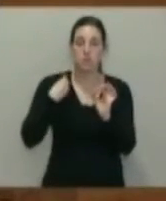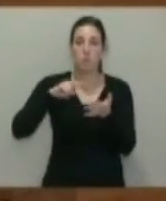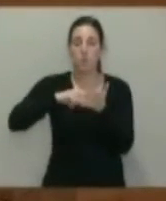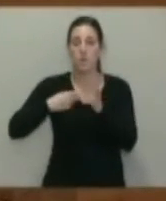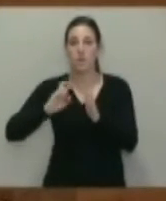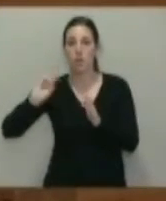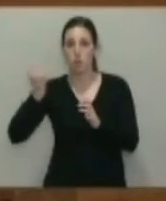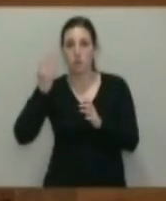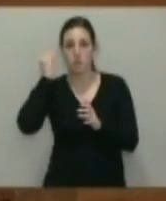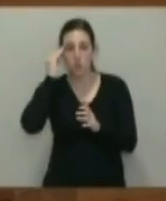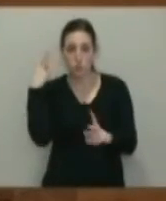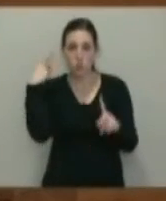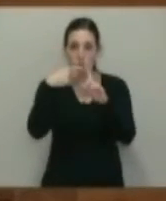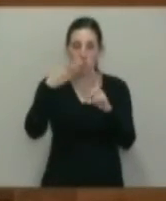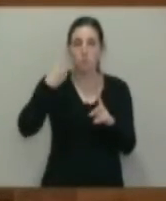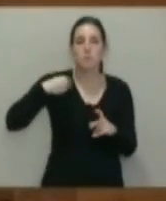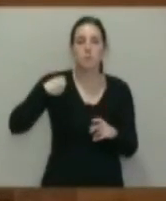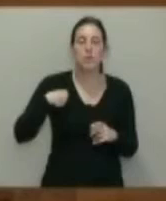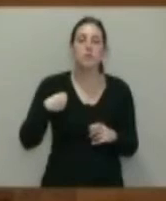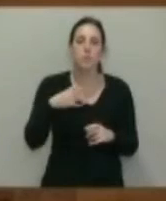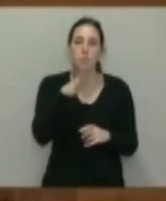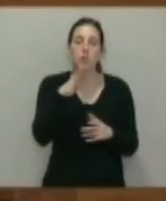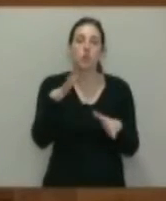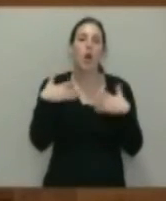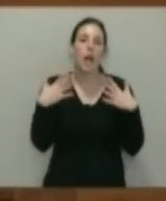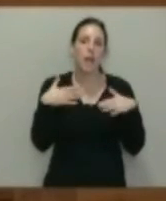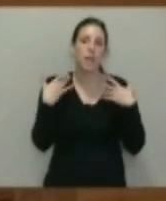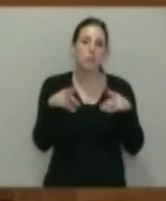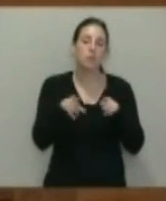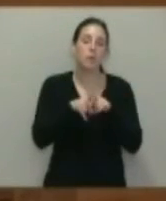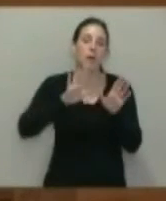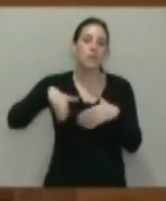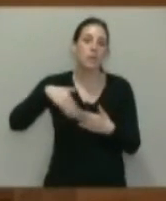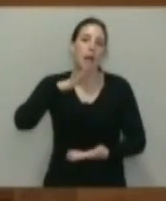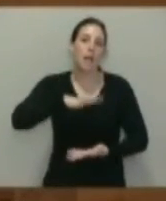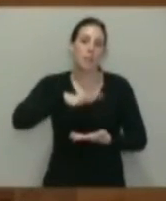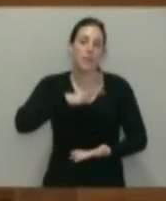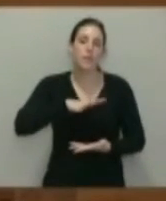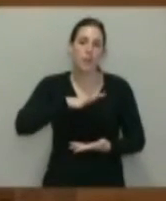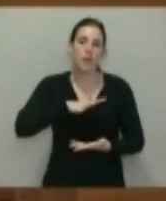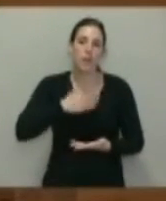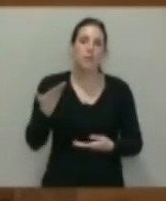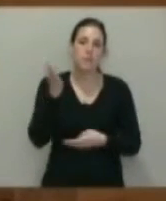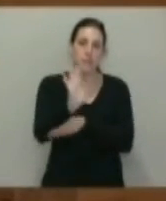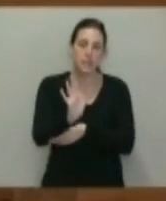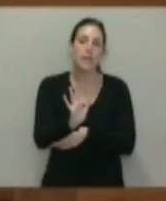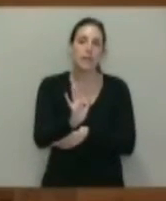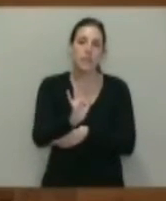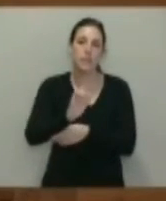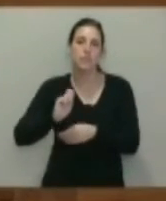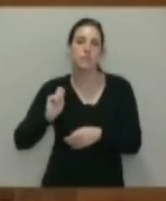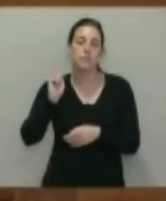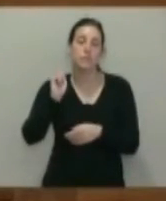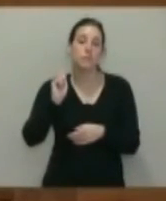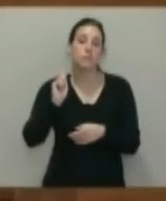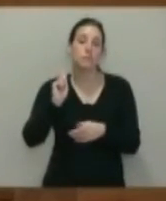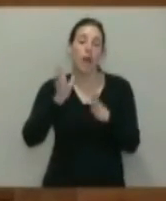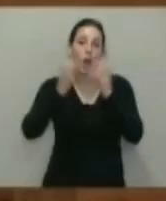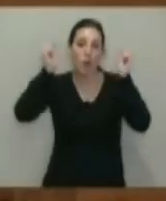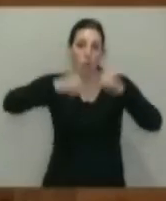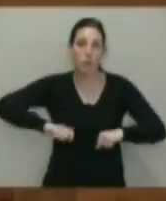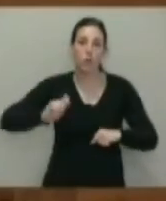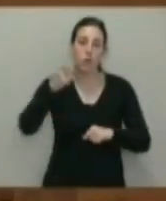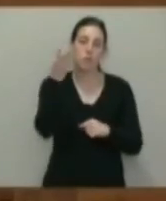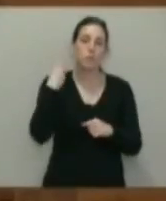enmiendas y nos alegramos de que hayamos sido capaces de transaccionarlas y alcanzar un acuerdo en un asunto que estoy